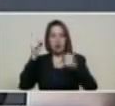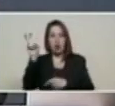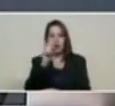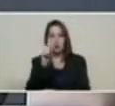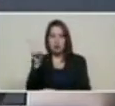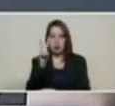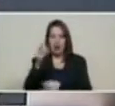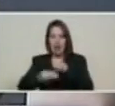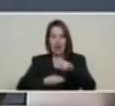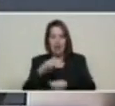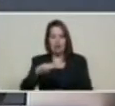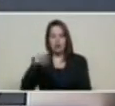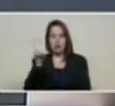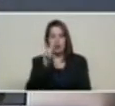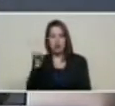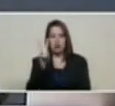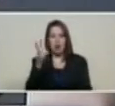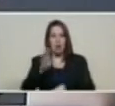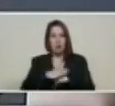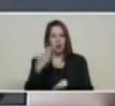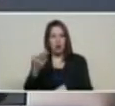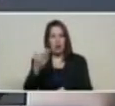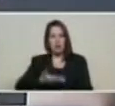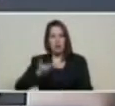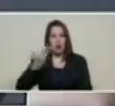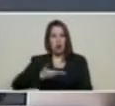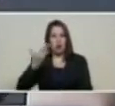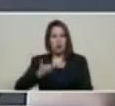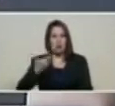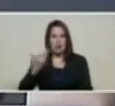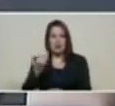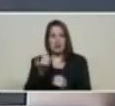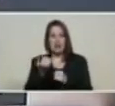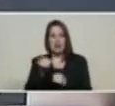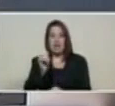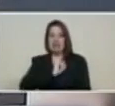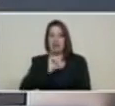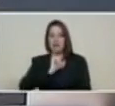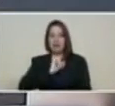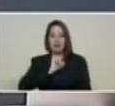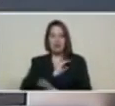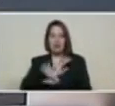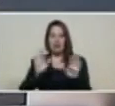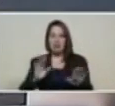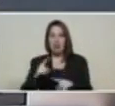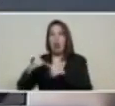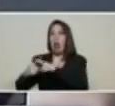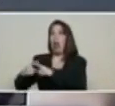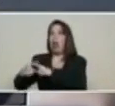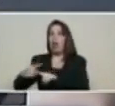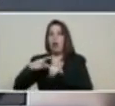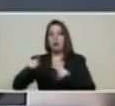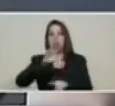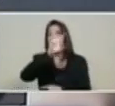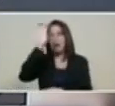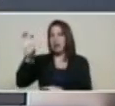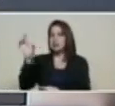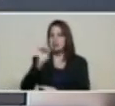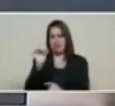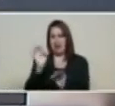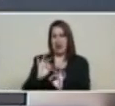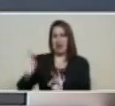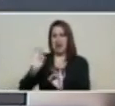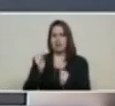porque es tan importante que Venezuela tiene un blockchain independiente y no dependemos de nadie en esta materia clave